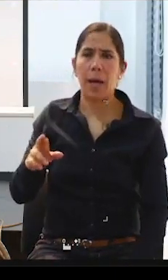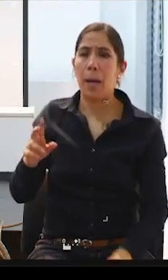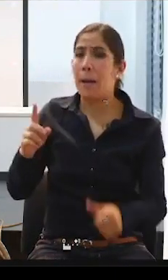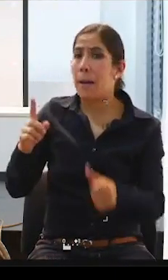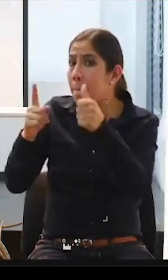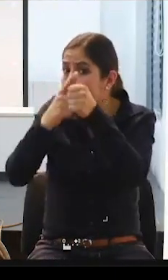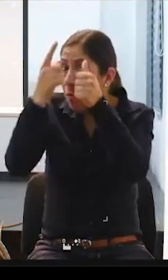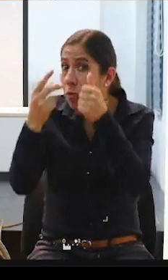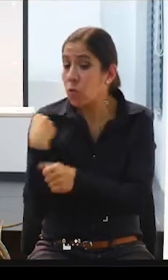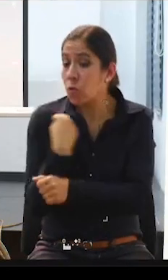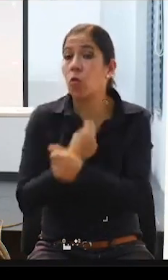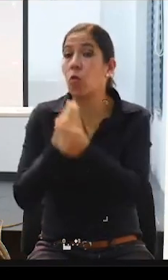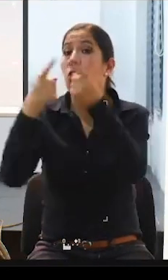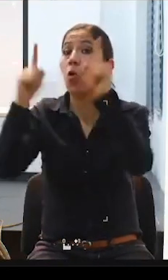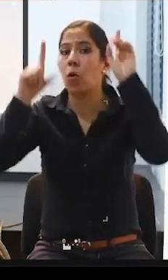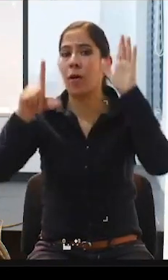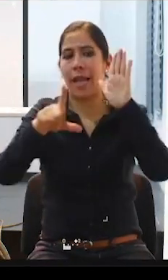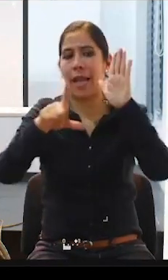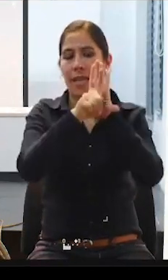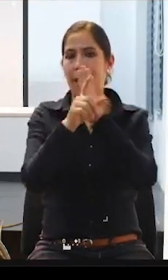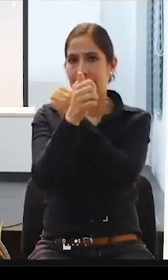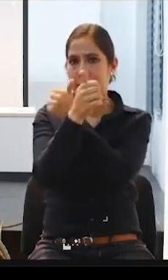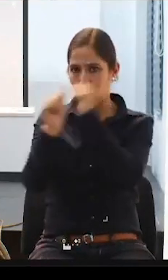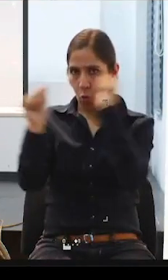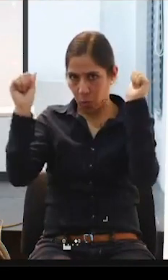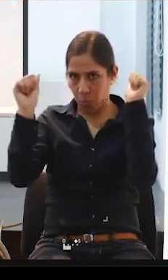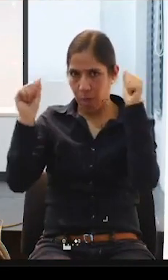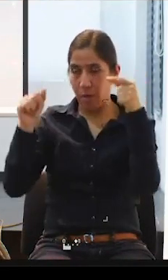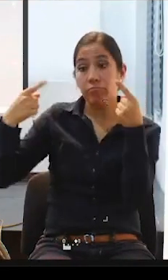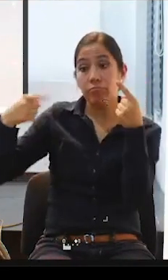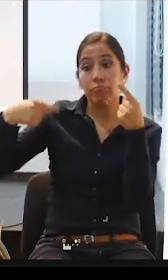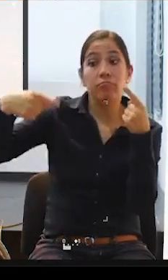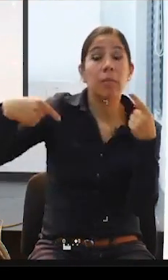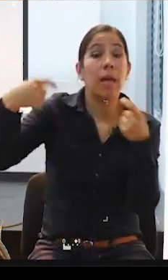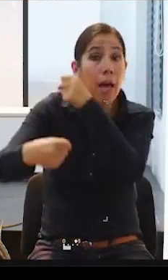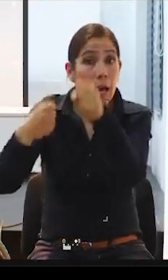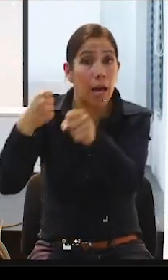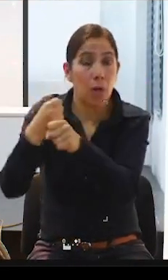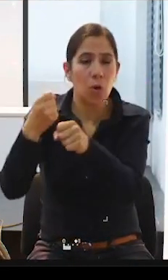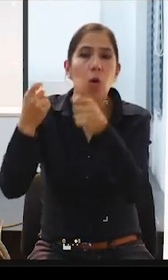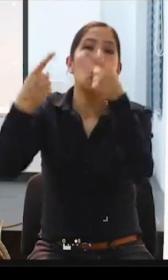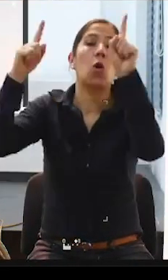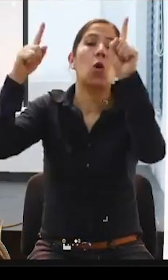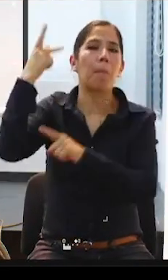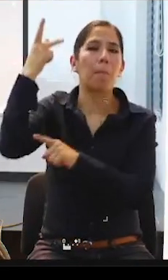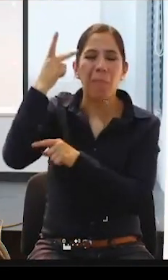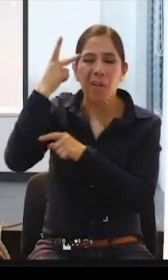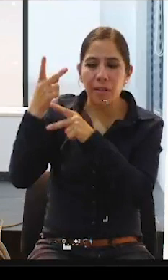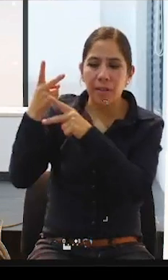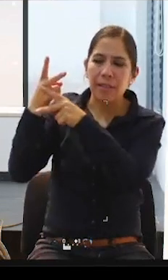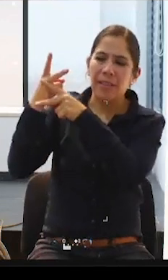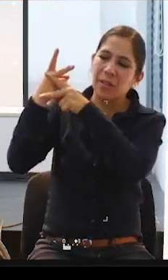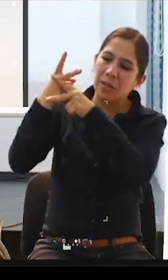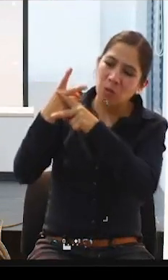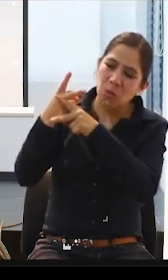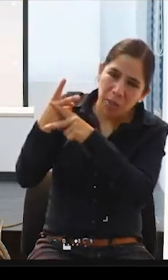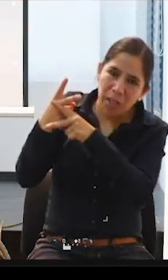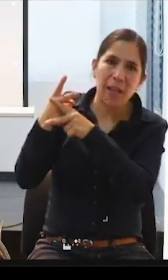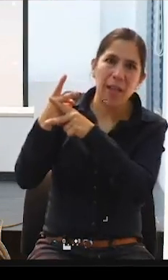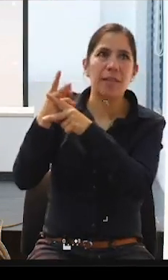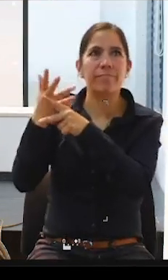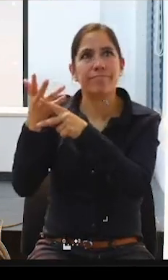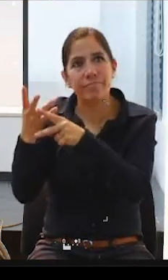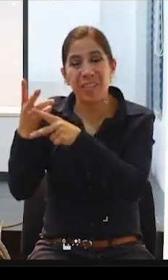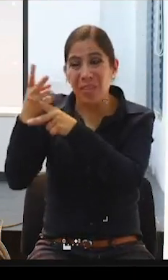la ley de autonomía, luego años después se aprobó una política de cuidado que bueno vino a totalmente a